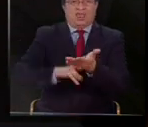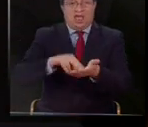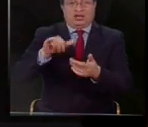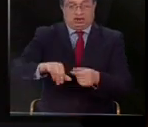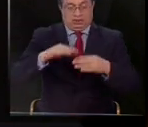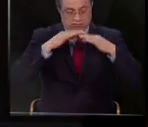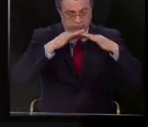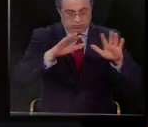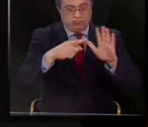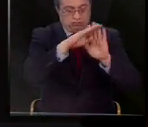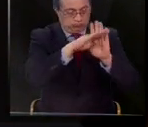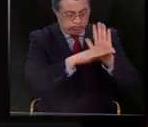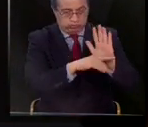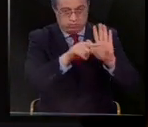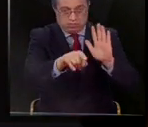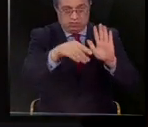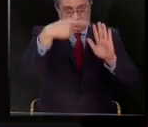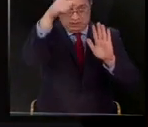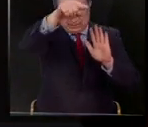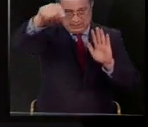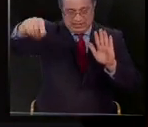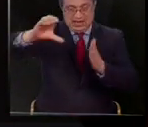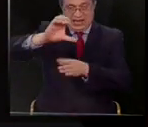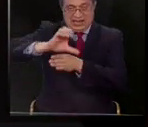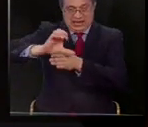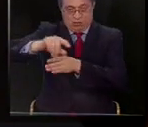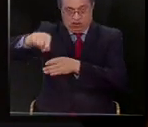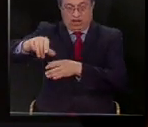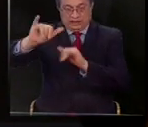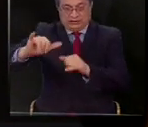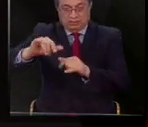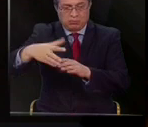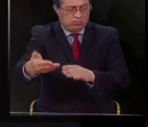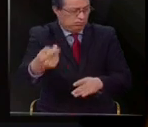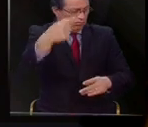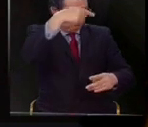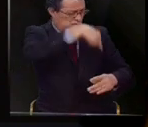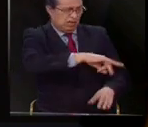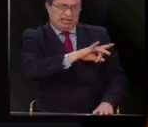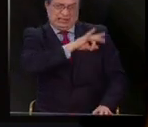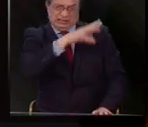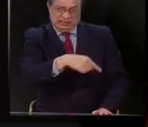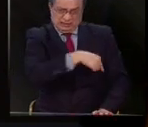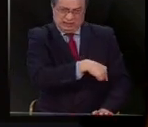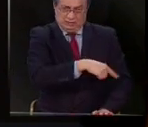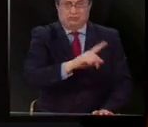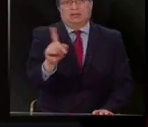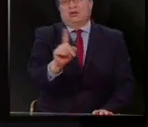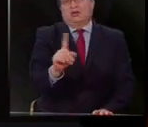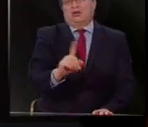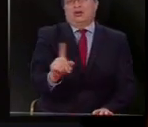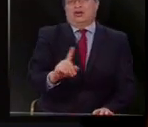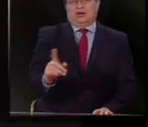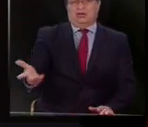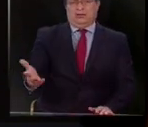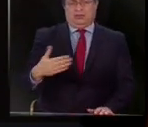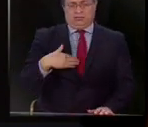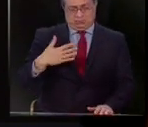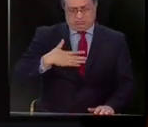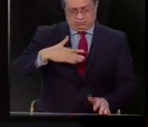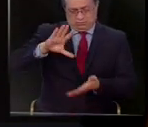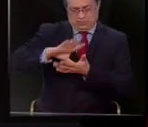real. No sé cómo se filtró esta lista para Chile. Alguien la puso y no pudo